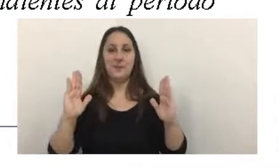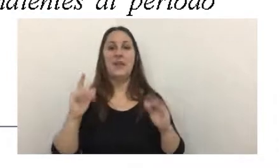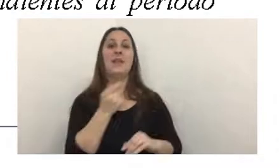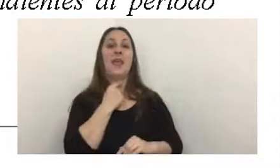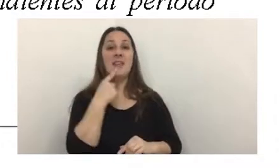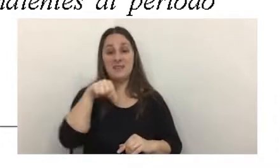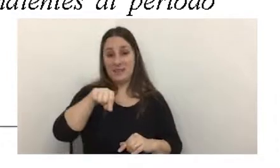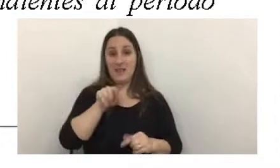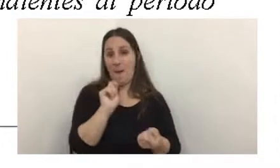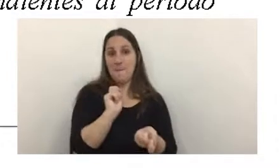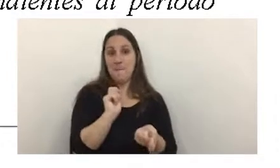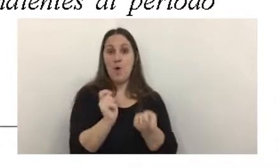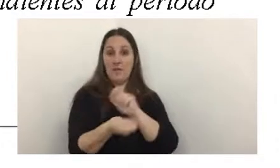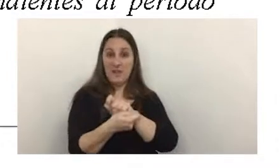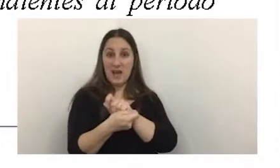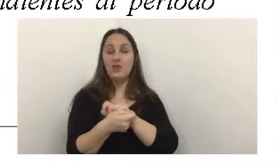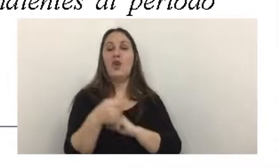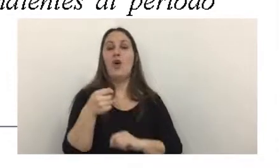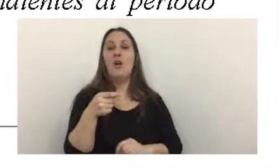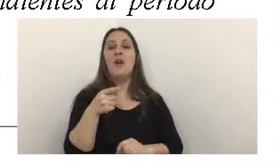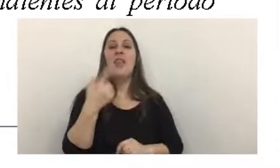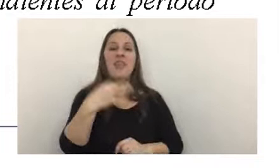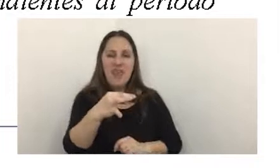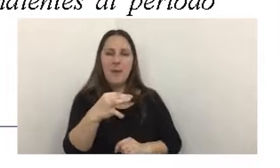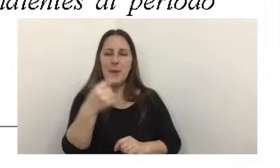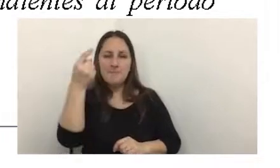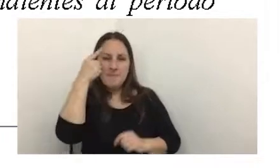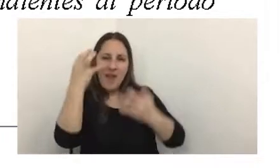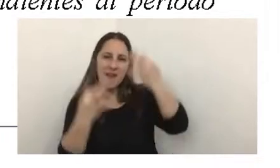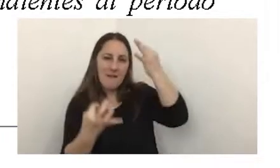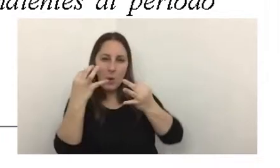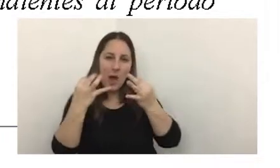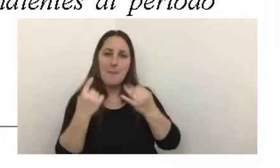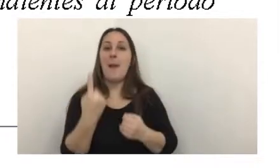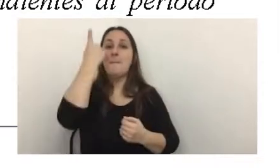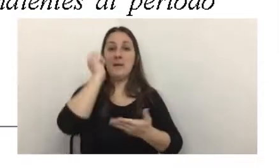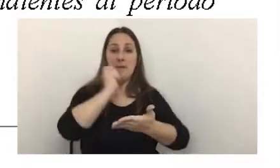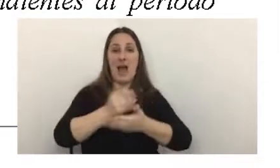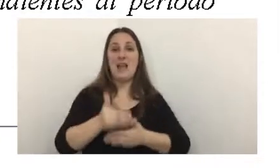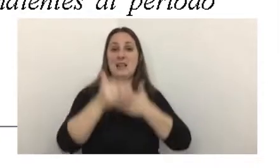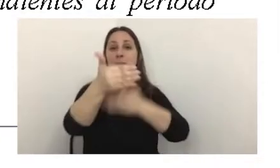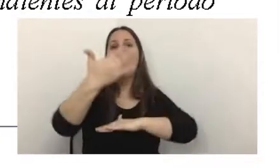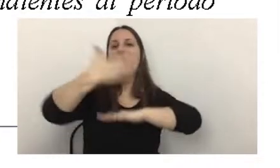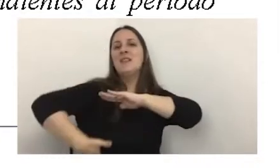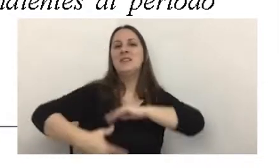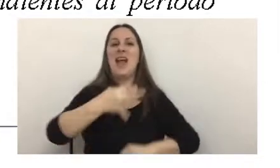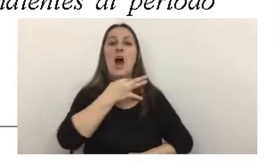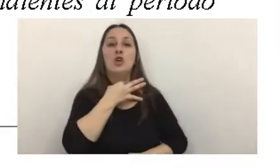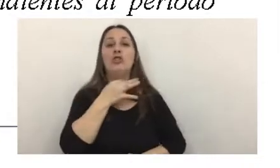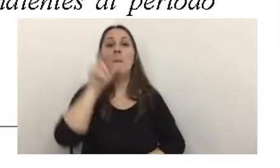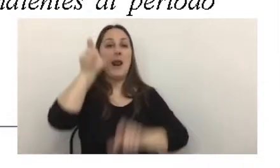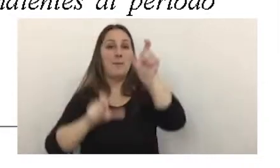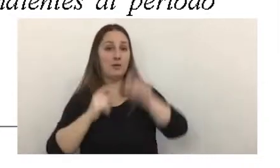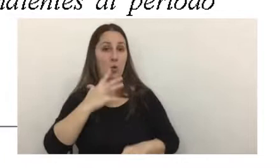modificación en el quantum tendría que ser evaluada para el primer anticipo que vence en agosto para personas